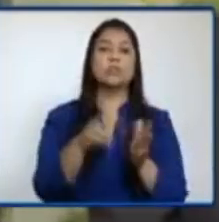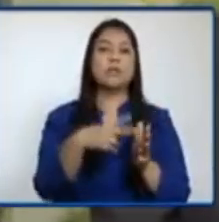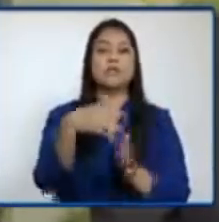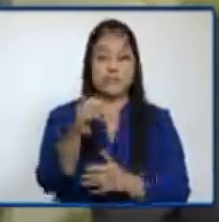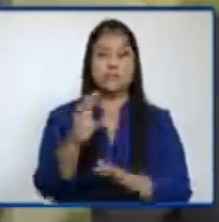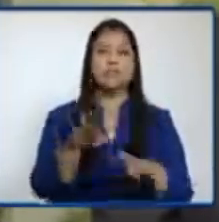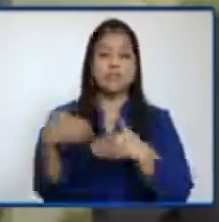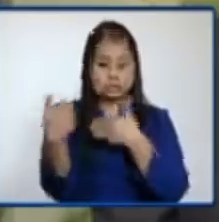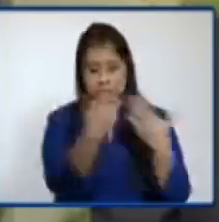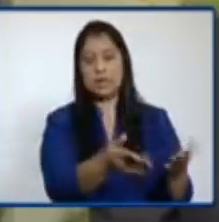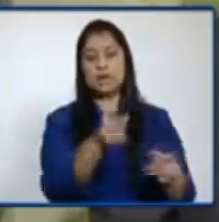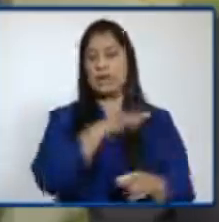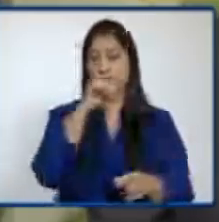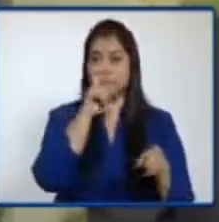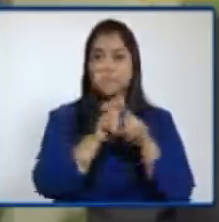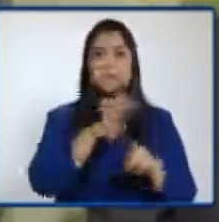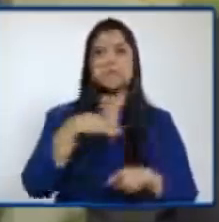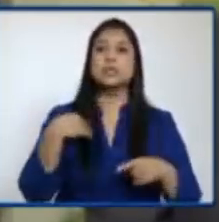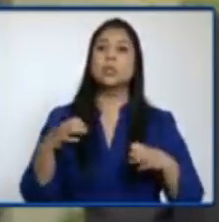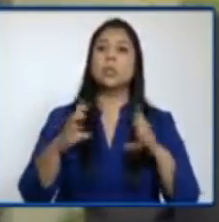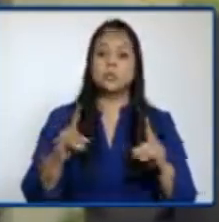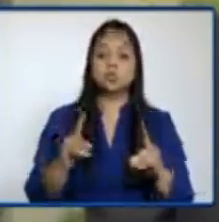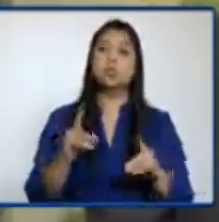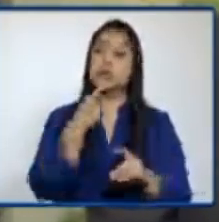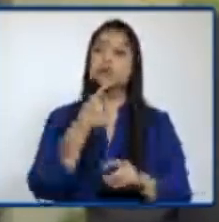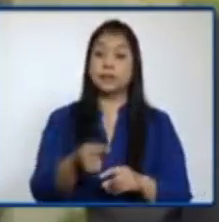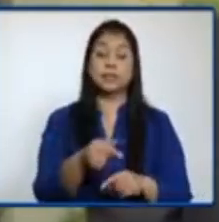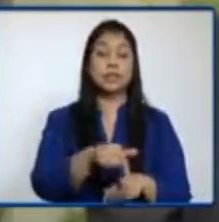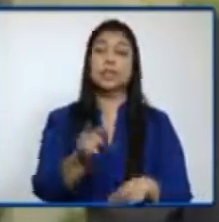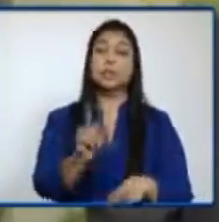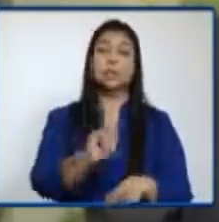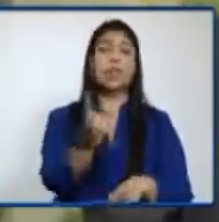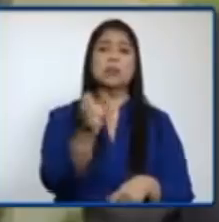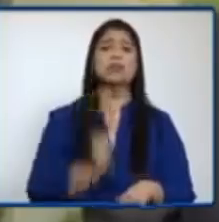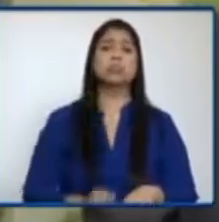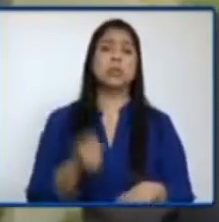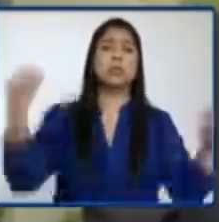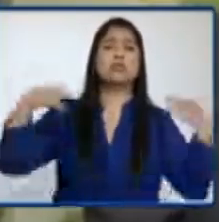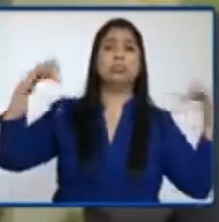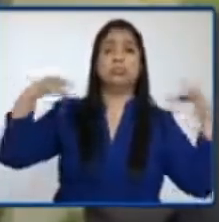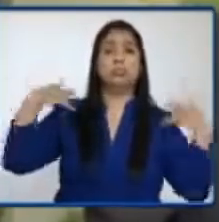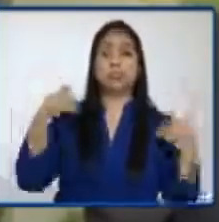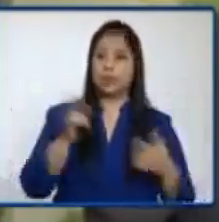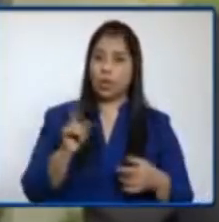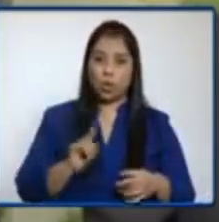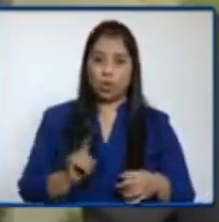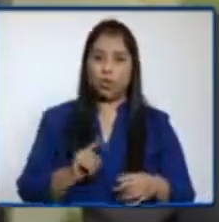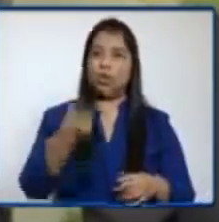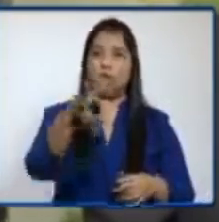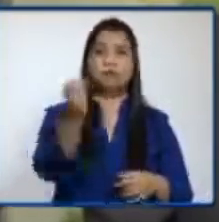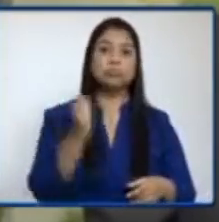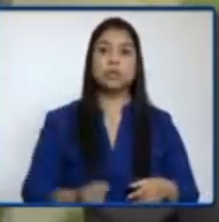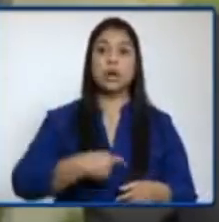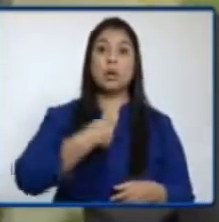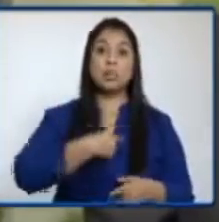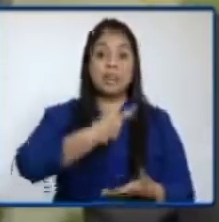aquellos que establecen los protocolos del Ministerio de Educación. Y en ese sentido no se les exime la responsabilidad y no es correcto que les obliguen a los